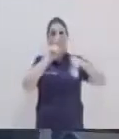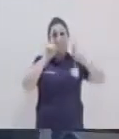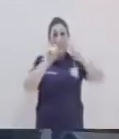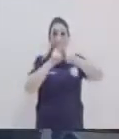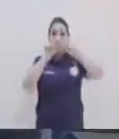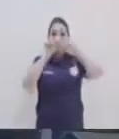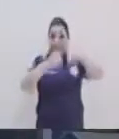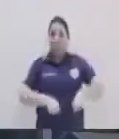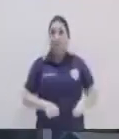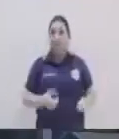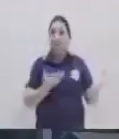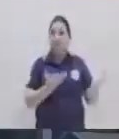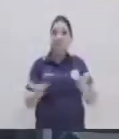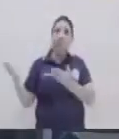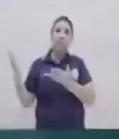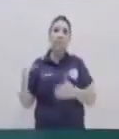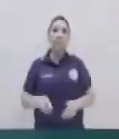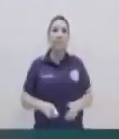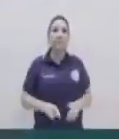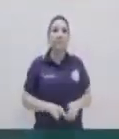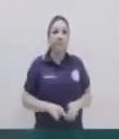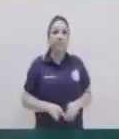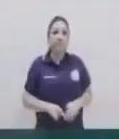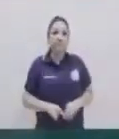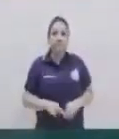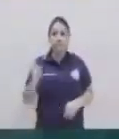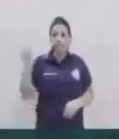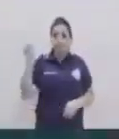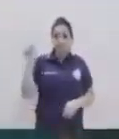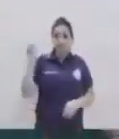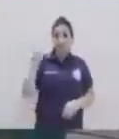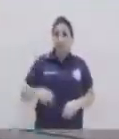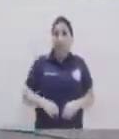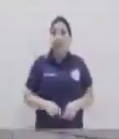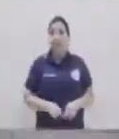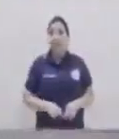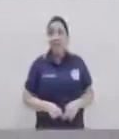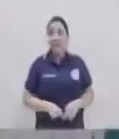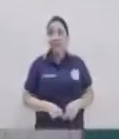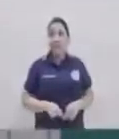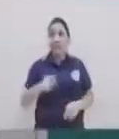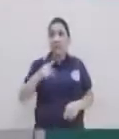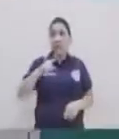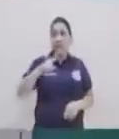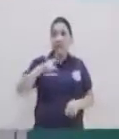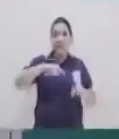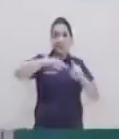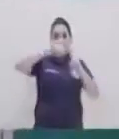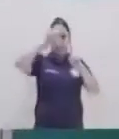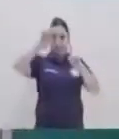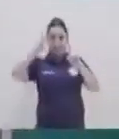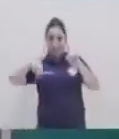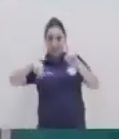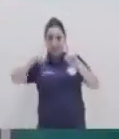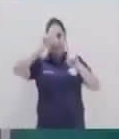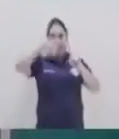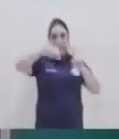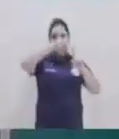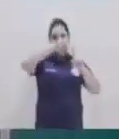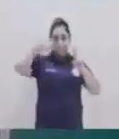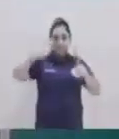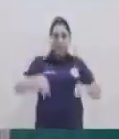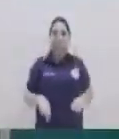también podemos verlo en el plano cartesiano. Y como vemos ahora en el plano cartesiano, nuestra parábola abre sobre la horizontal,